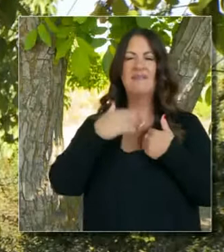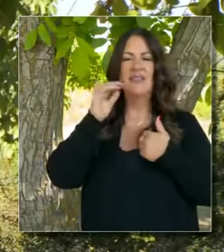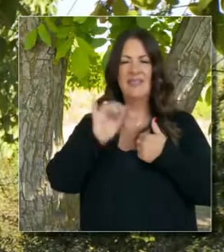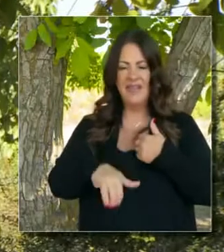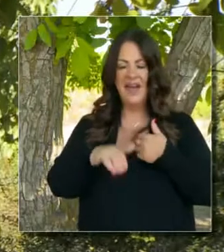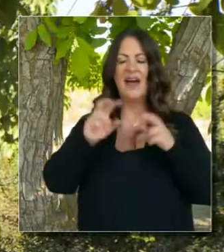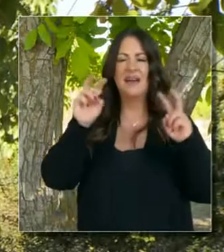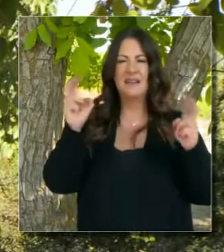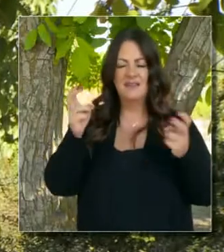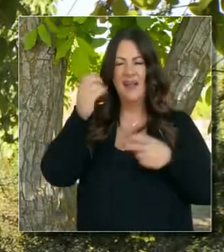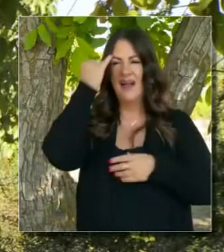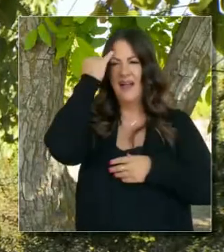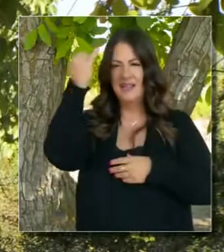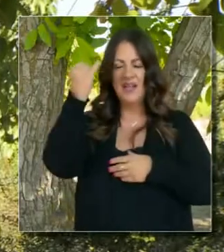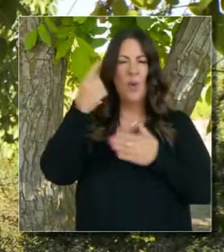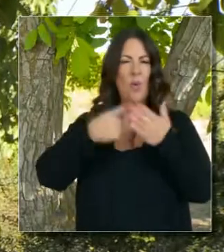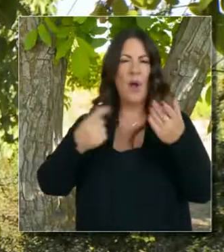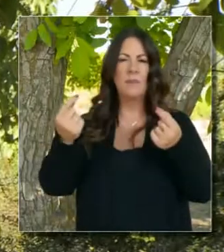este camino,